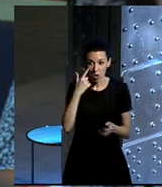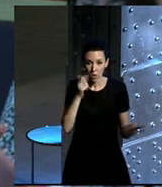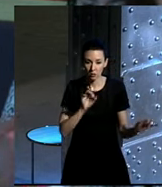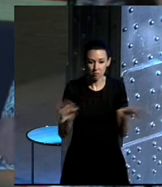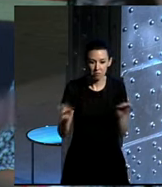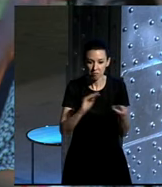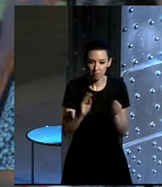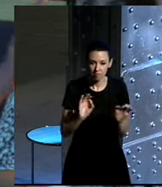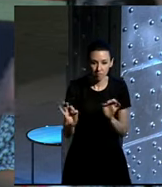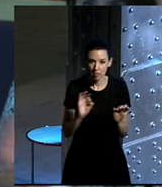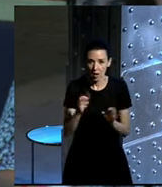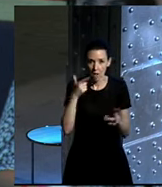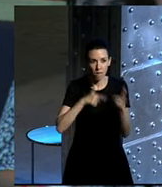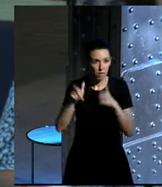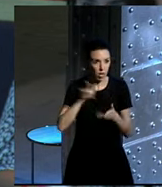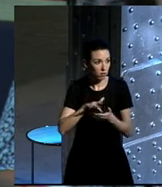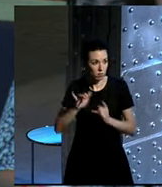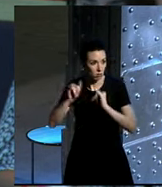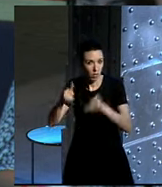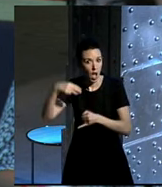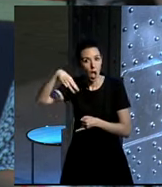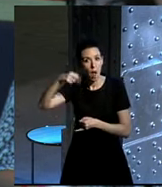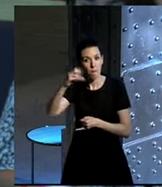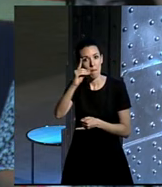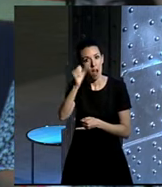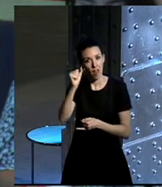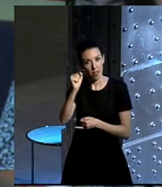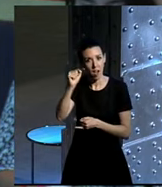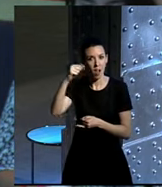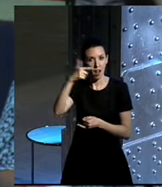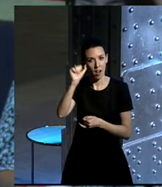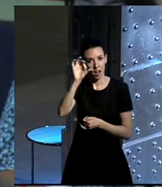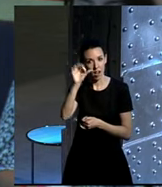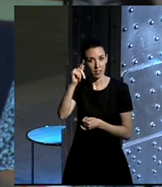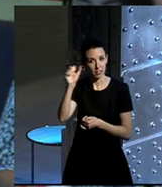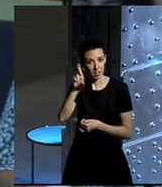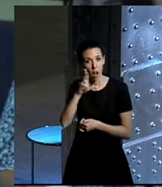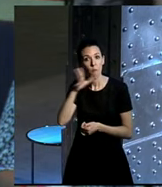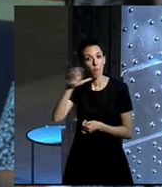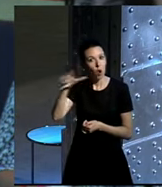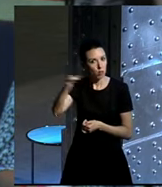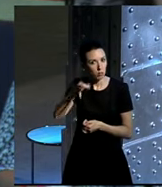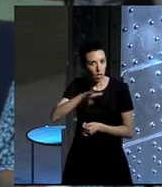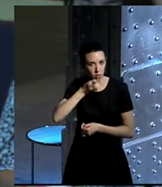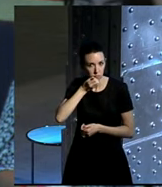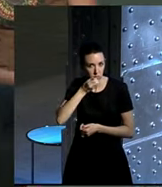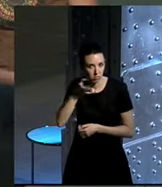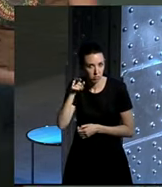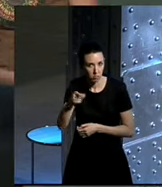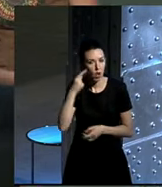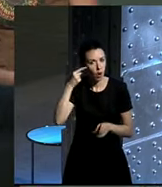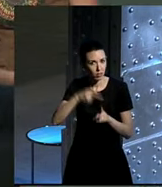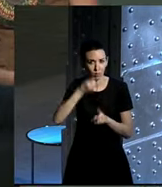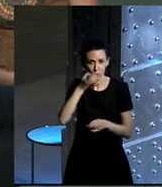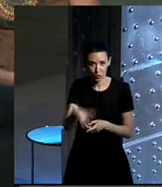Este viaje, decimos, bueno, como destino Madagascar, que es una isla fascinante, la verdad. Un buen objetivo, sí.